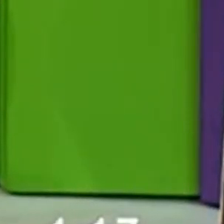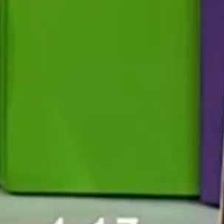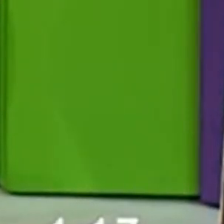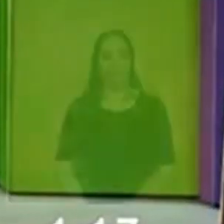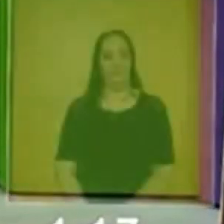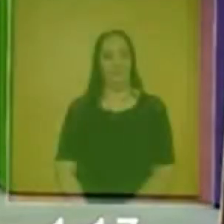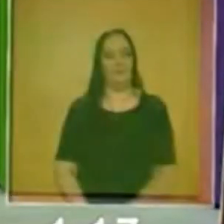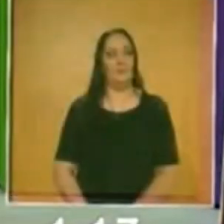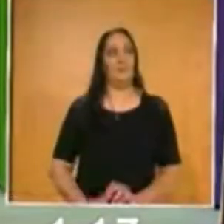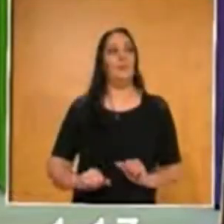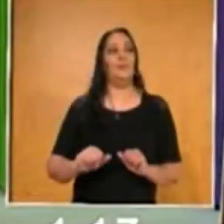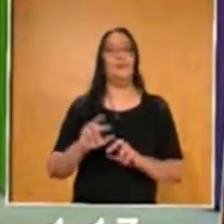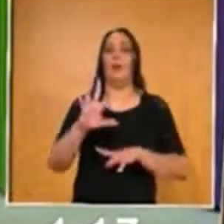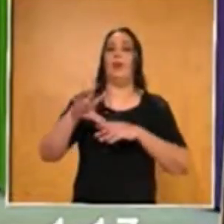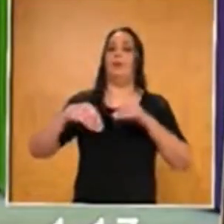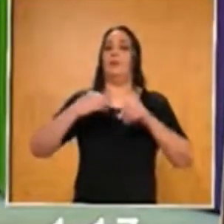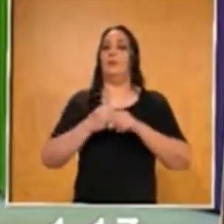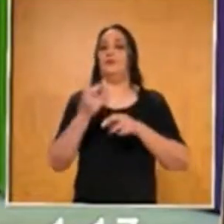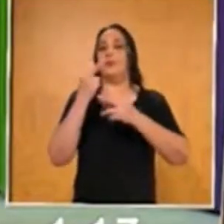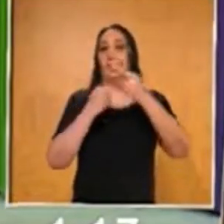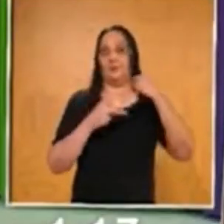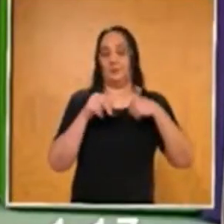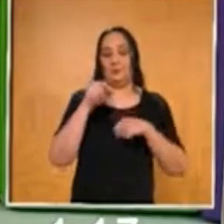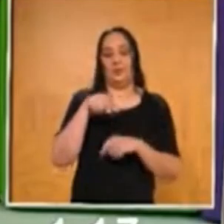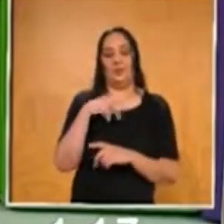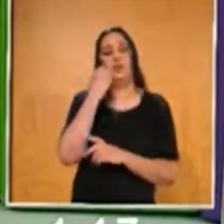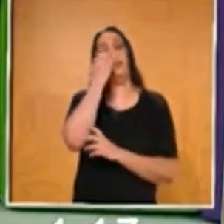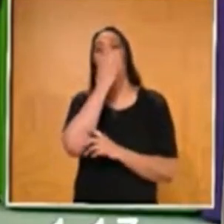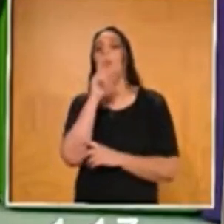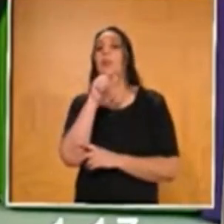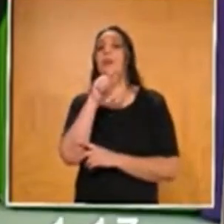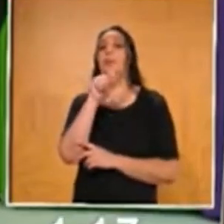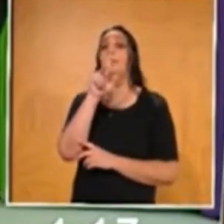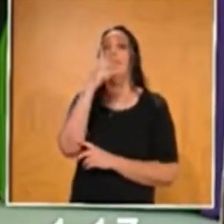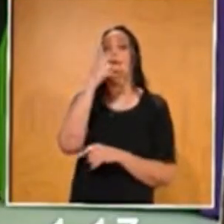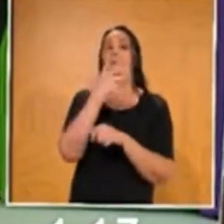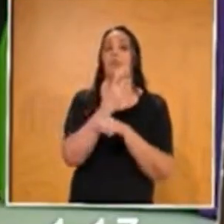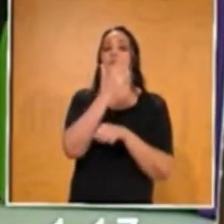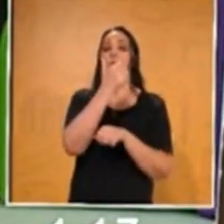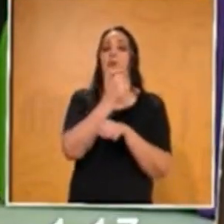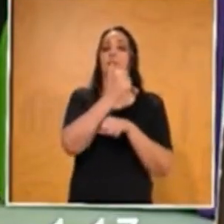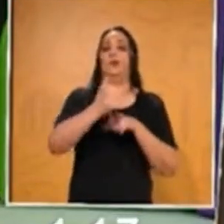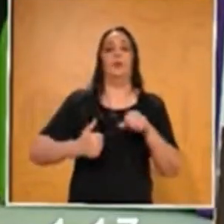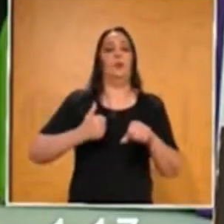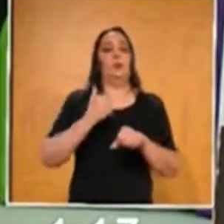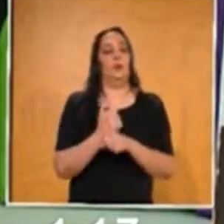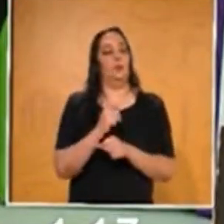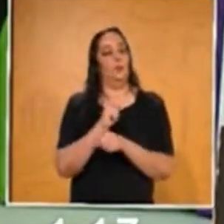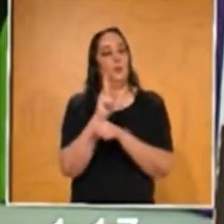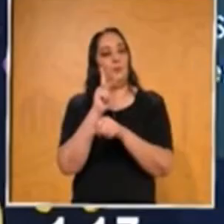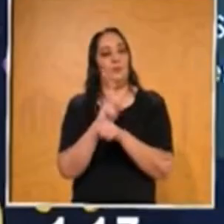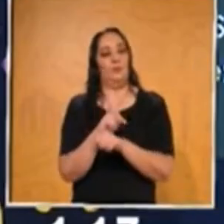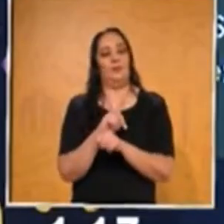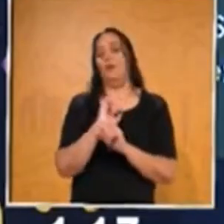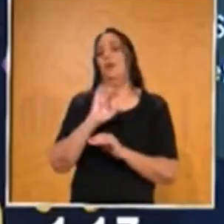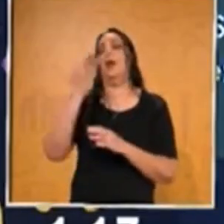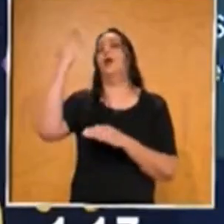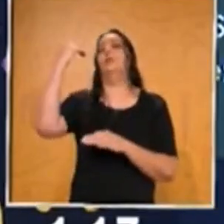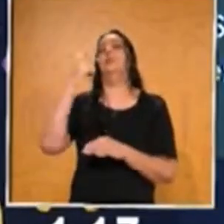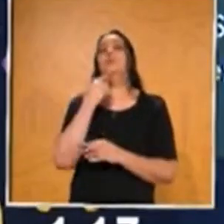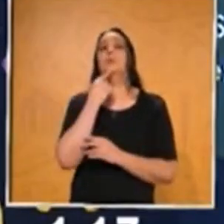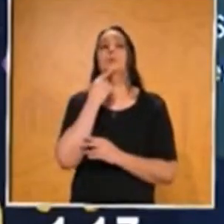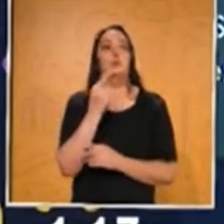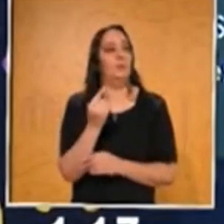Muy bien, estamos de vuelta aquí a Escuela TV para quinto y sexto grado de primaria. Como ya se les comentó,